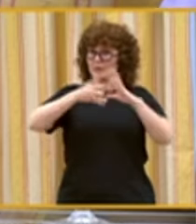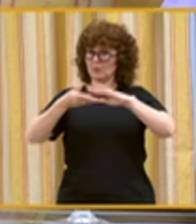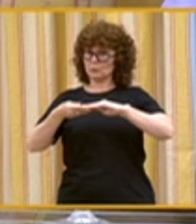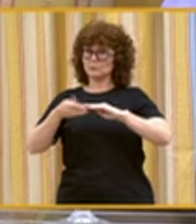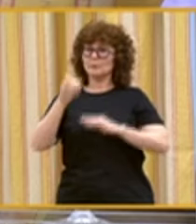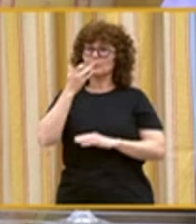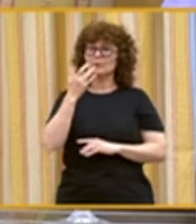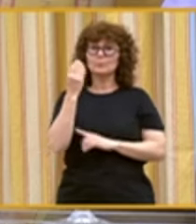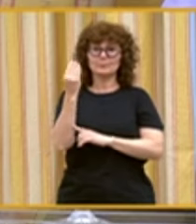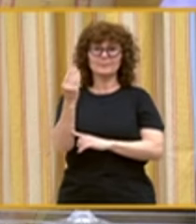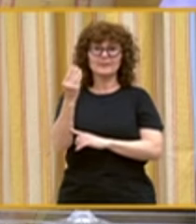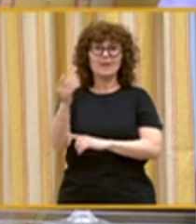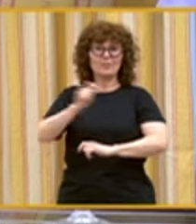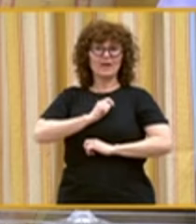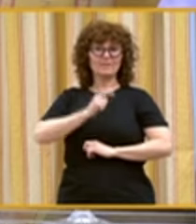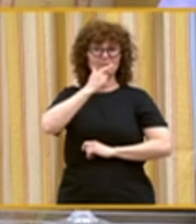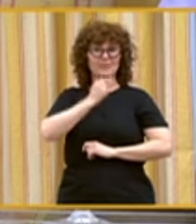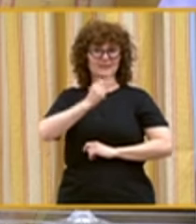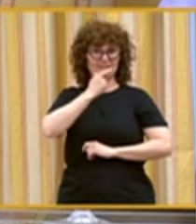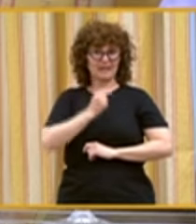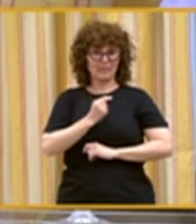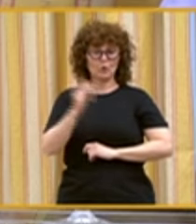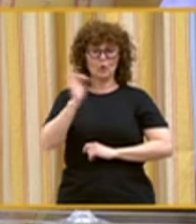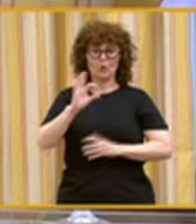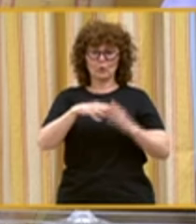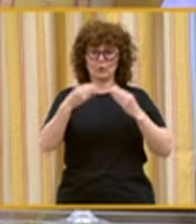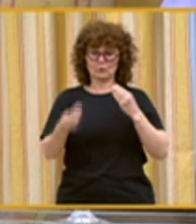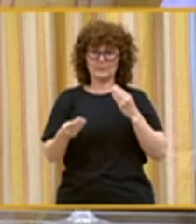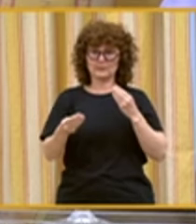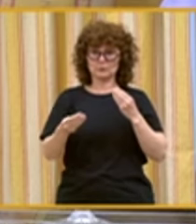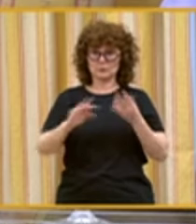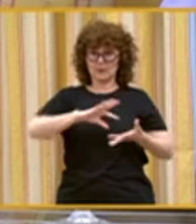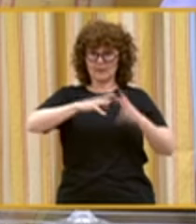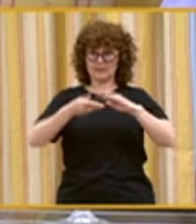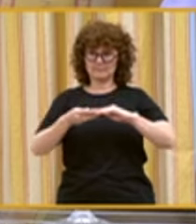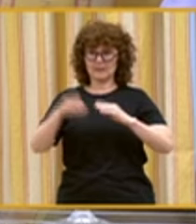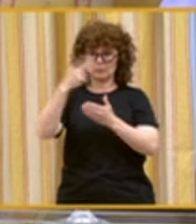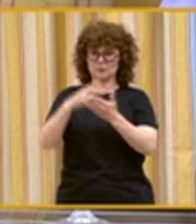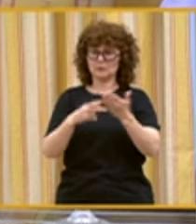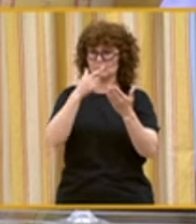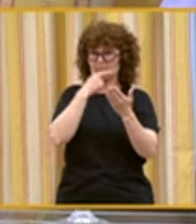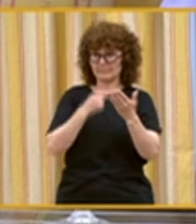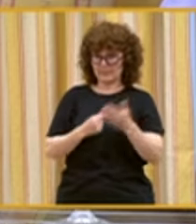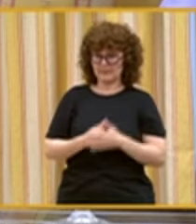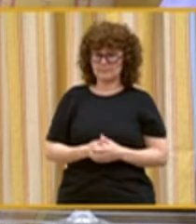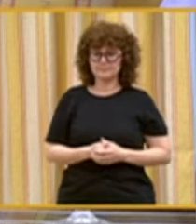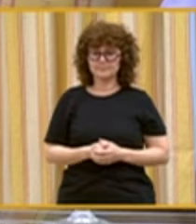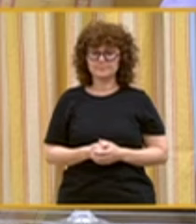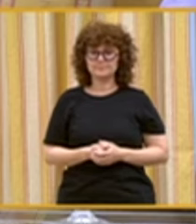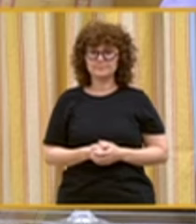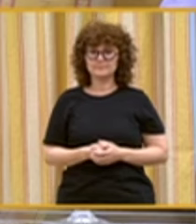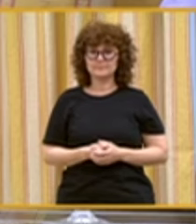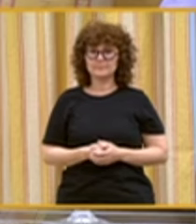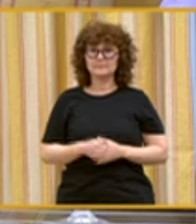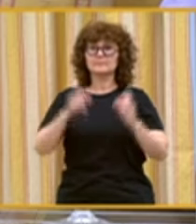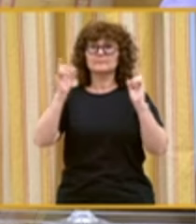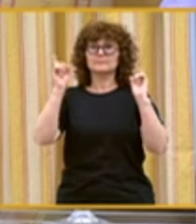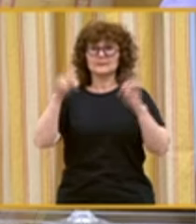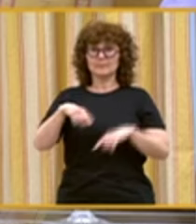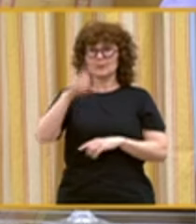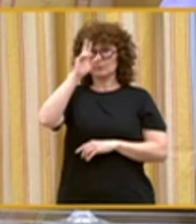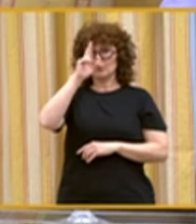como la figura del facilitador o los documentos adaptados en lectura fácil. También nos preocupan los